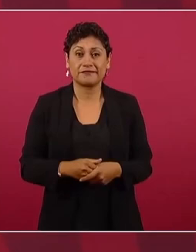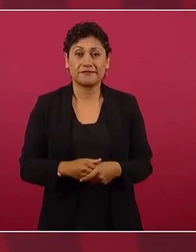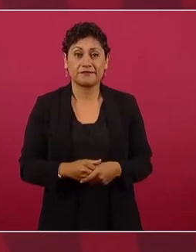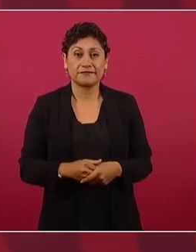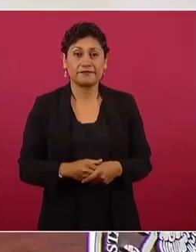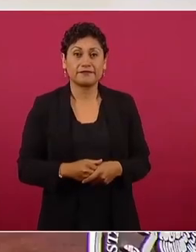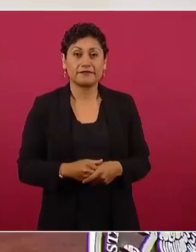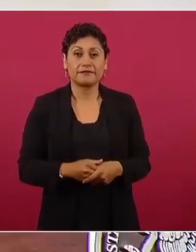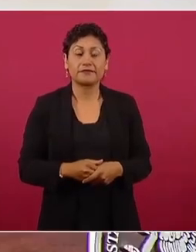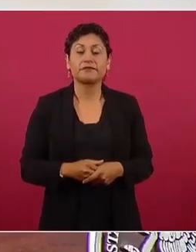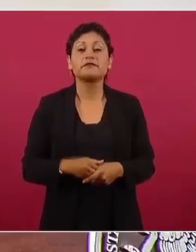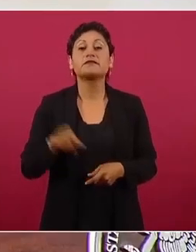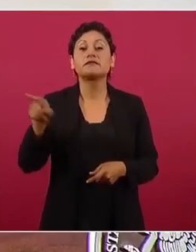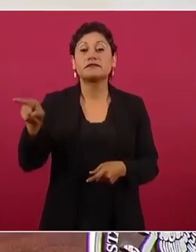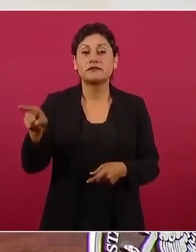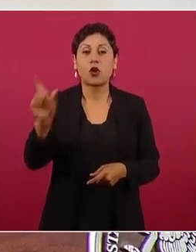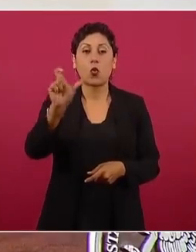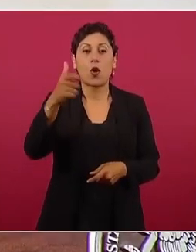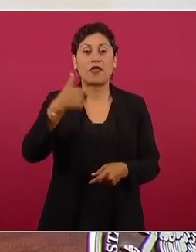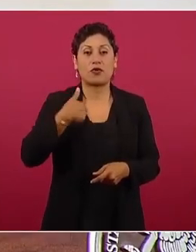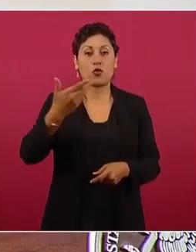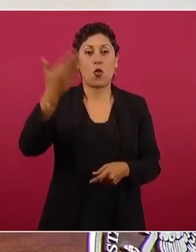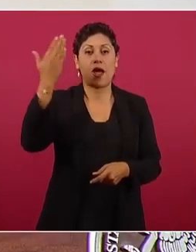Me buscó como candidato